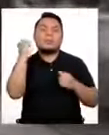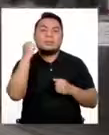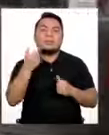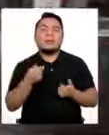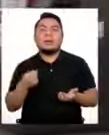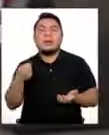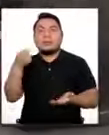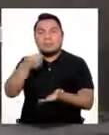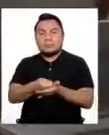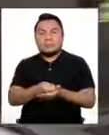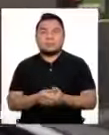compensatorio.